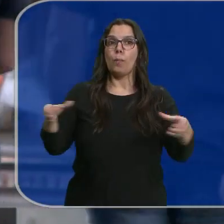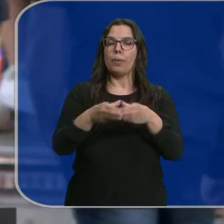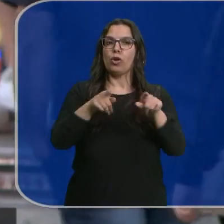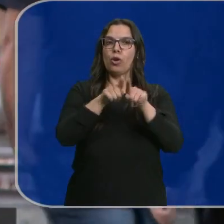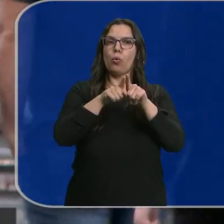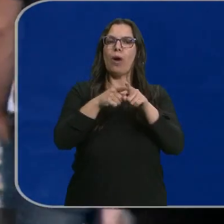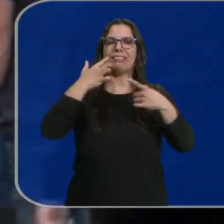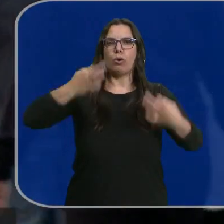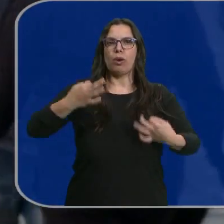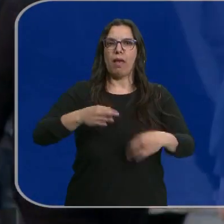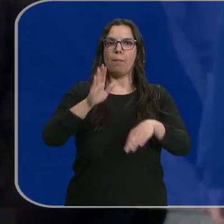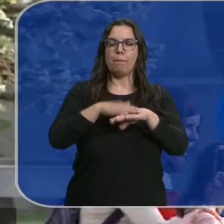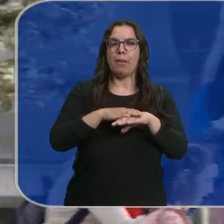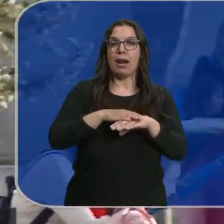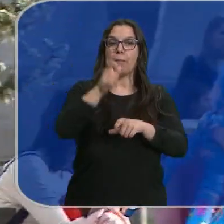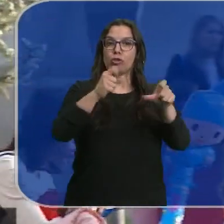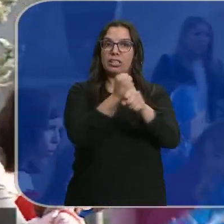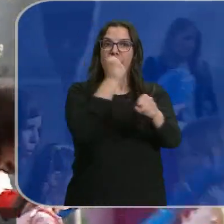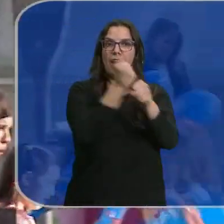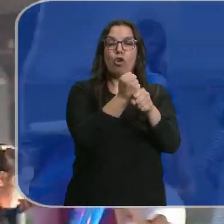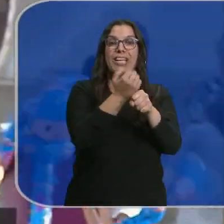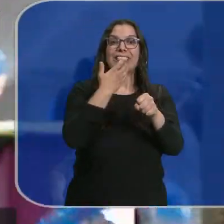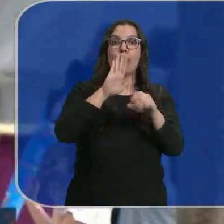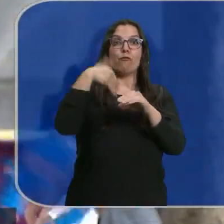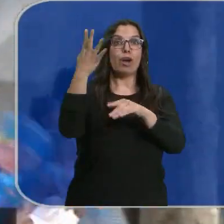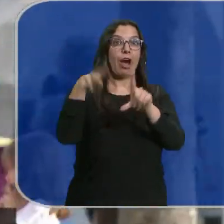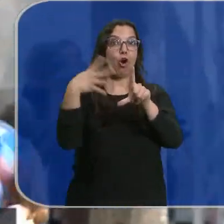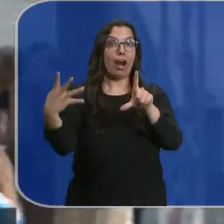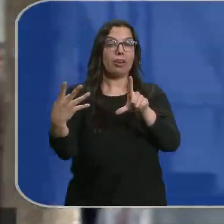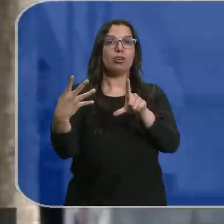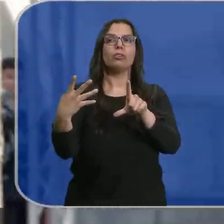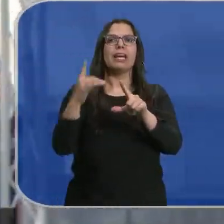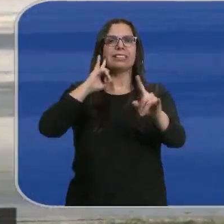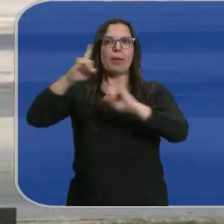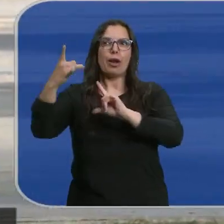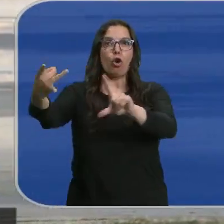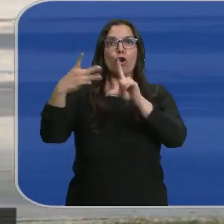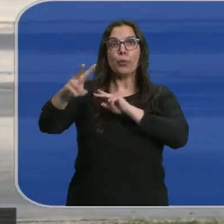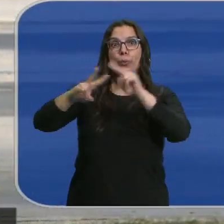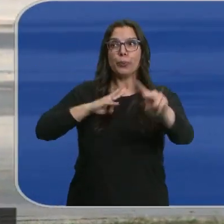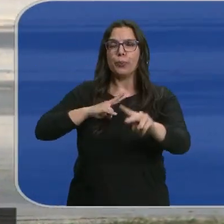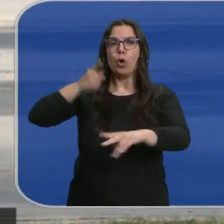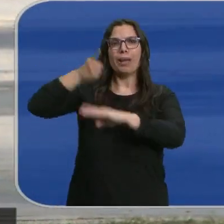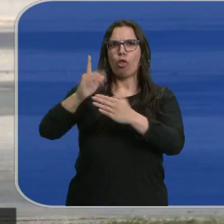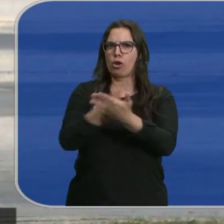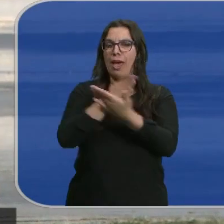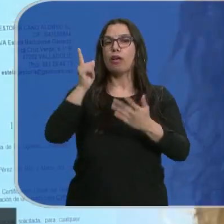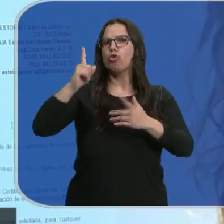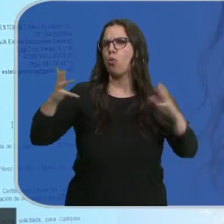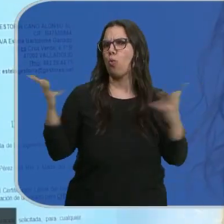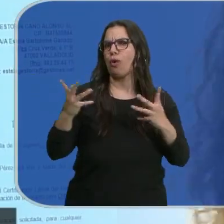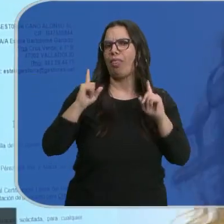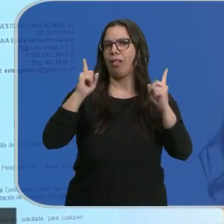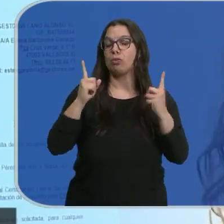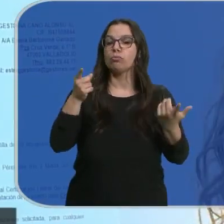digital de los trabajadores. No estarán obligados a contestar llamadas ni correos fuera de su jornada, a no ser que sea de extrema urgencia. En este